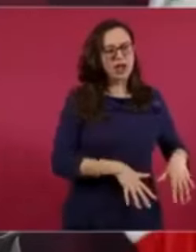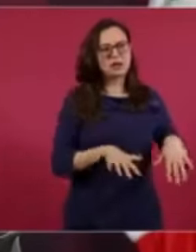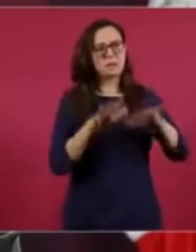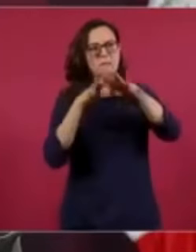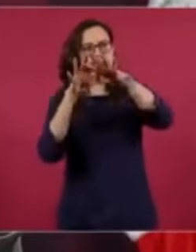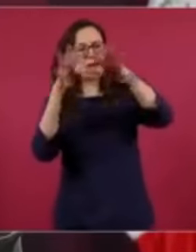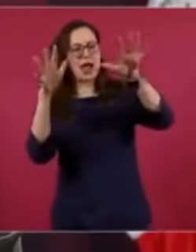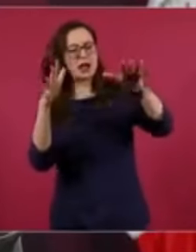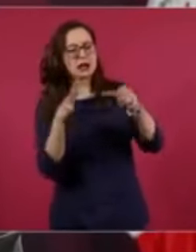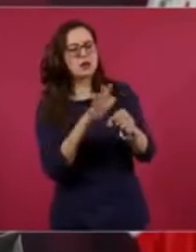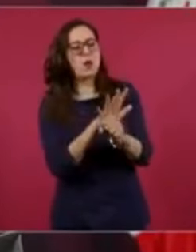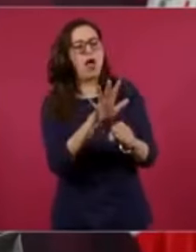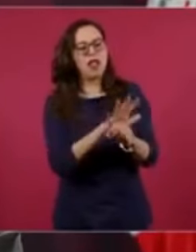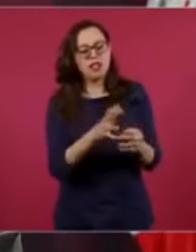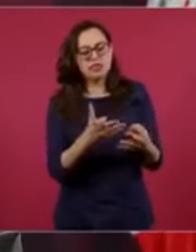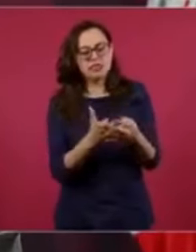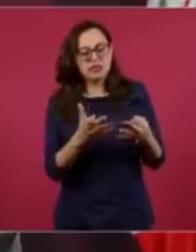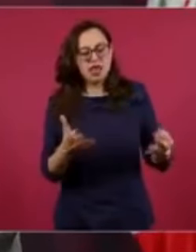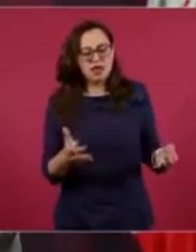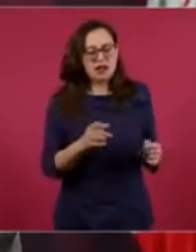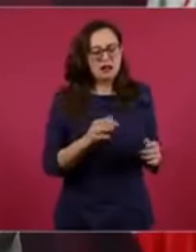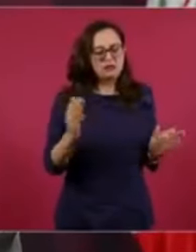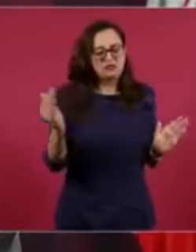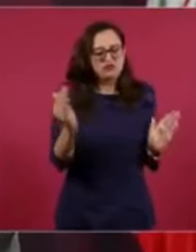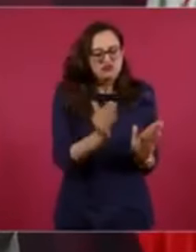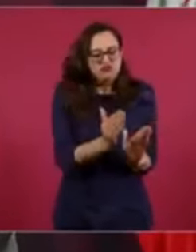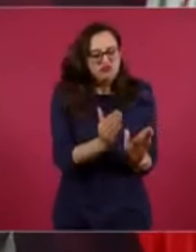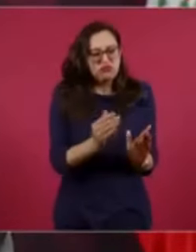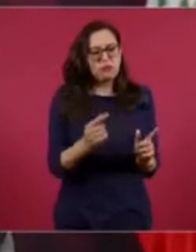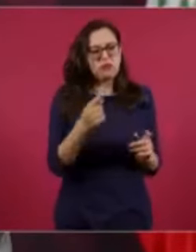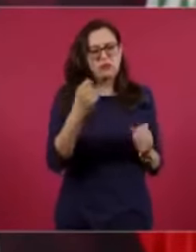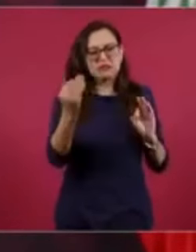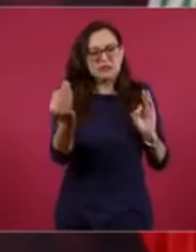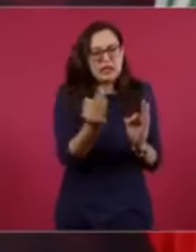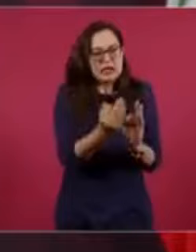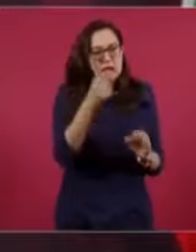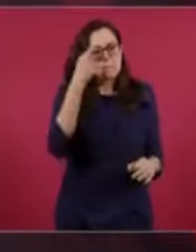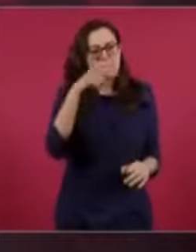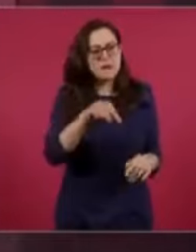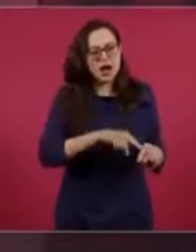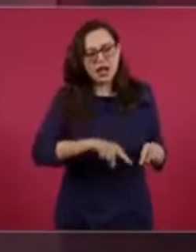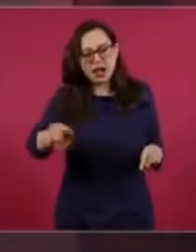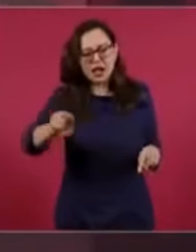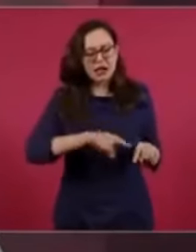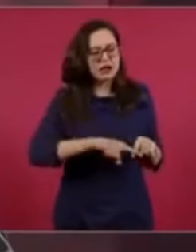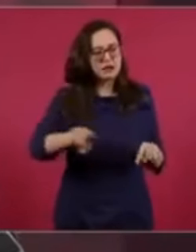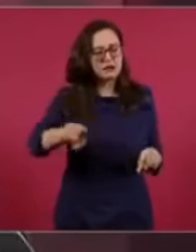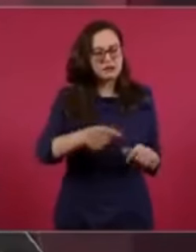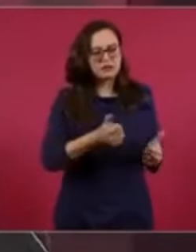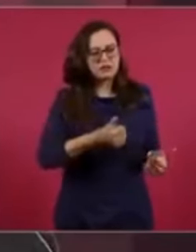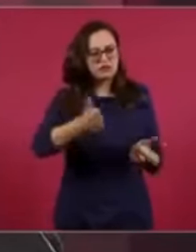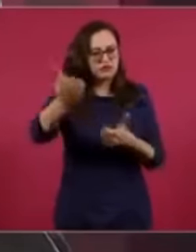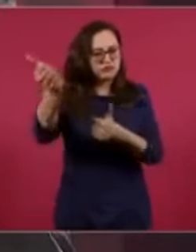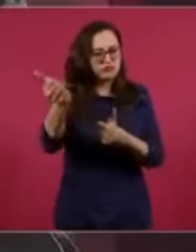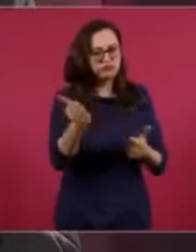los océanos. Y se